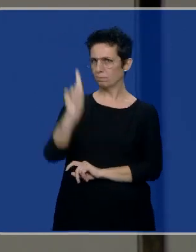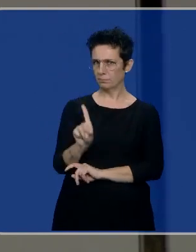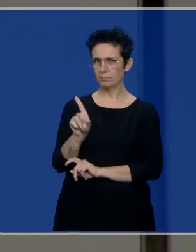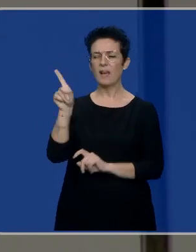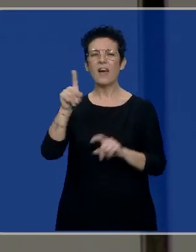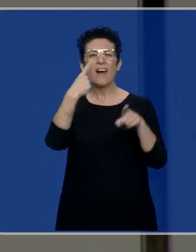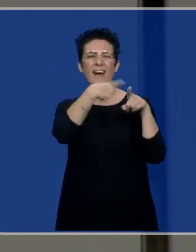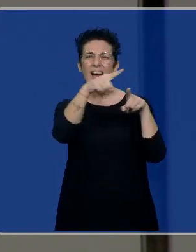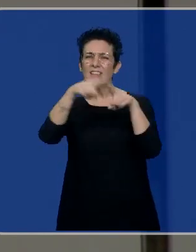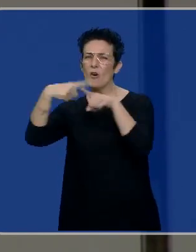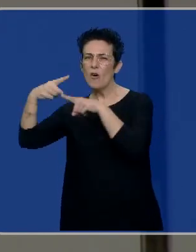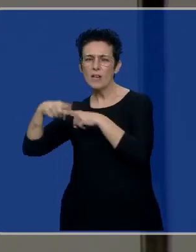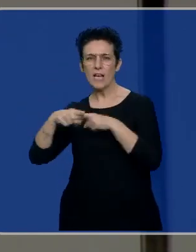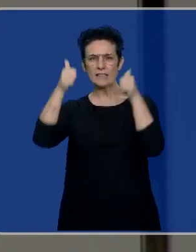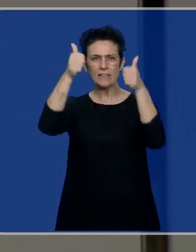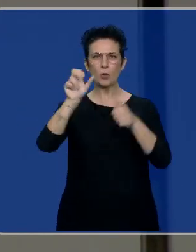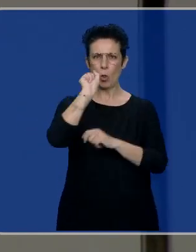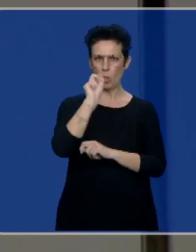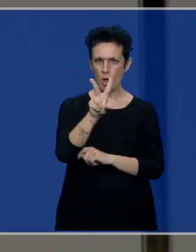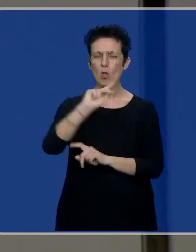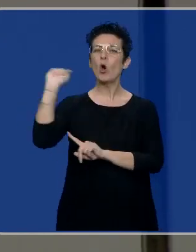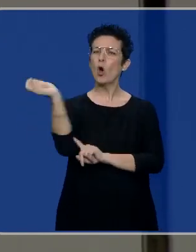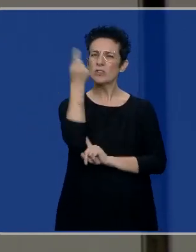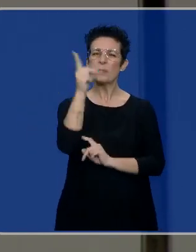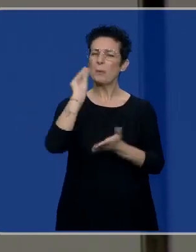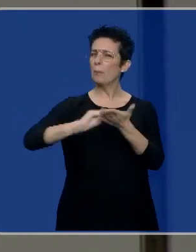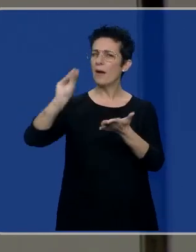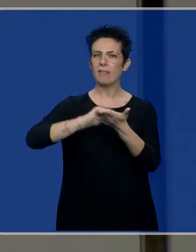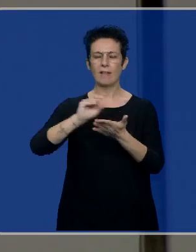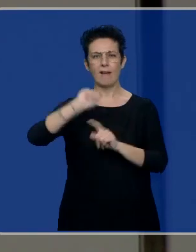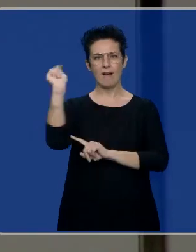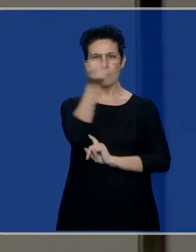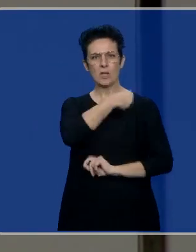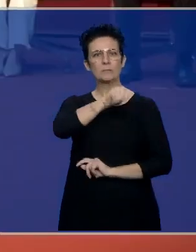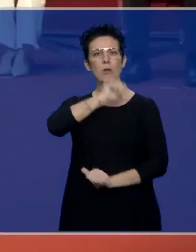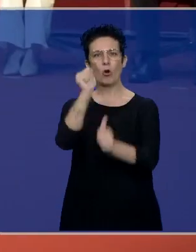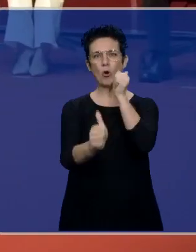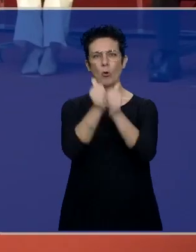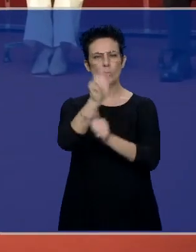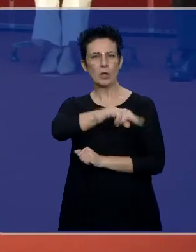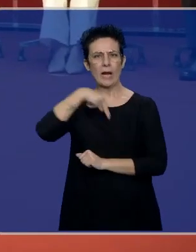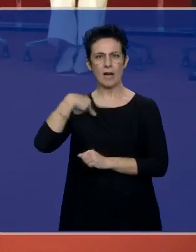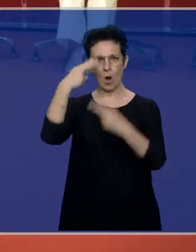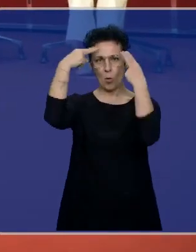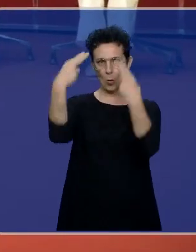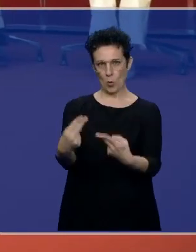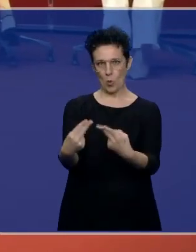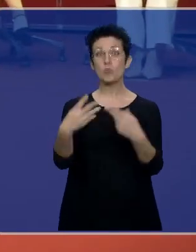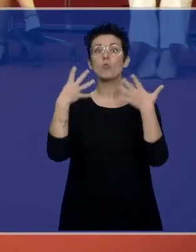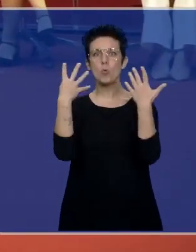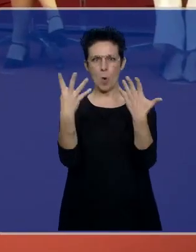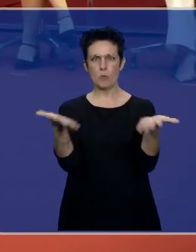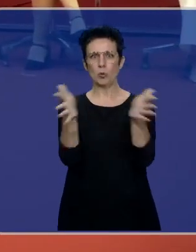categorías con doce títulos y la que más veces ha conseguido el campeonato de España en el concurso general de la categoría de honor con nueve.